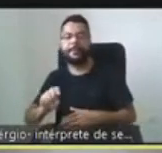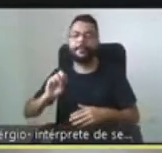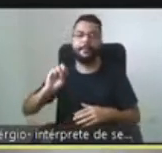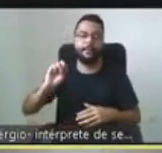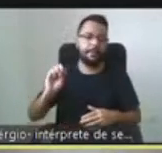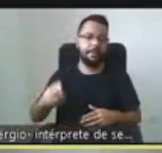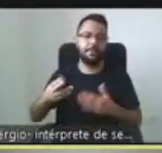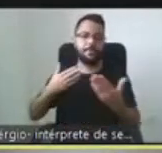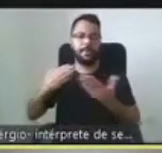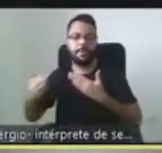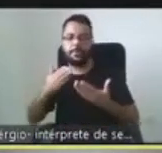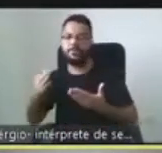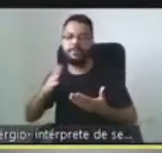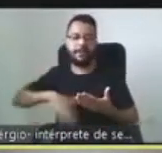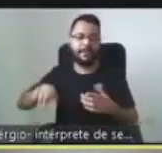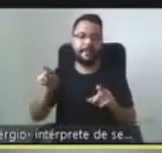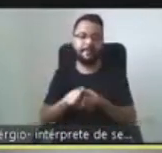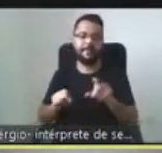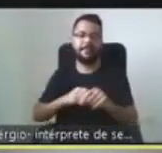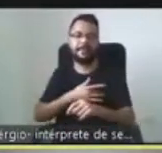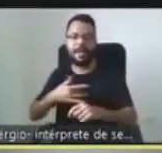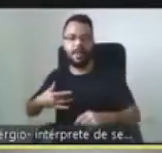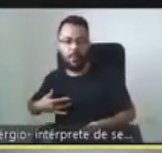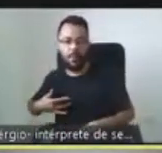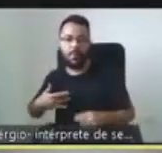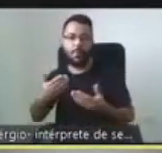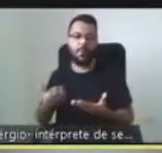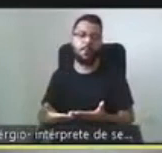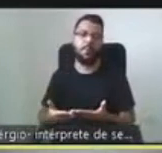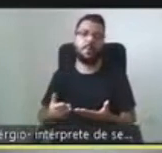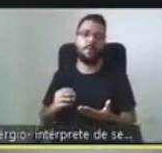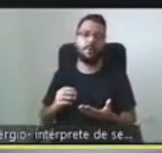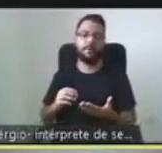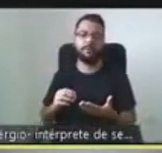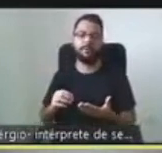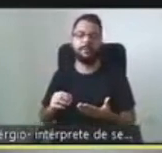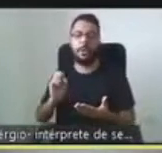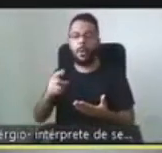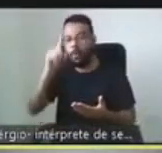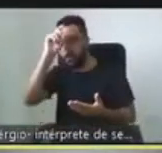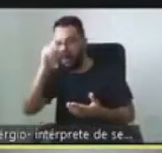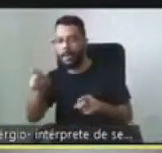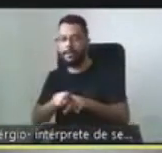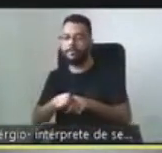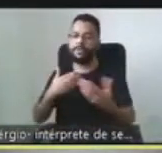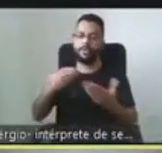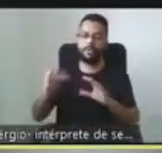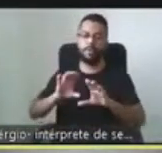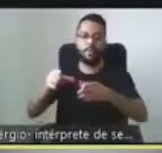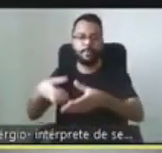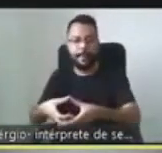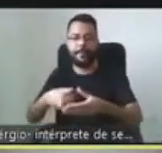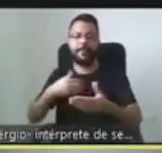la discapacidad, los psicólogos de la salud o quienes ejercen en el área de psicología hospitalaria, quienes trabajan en el área